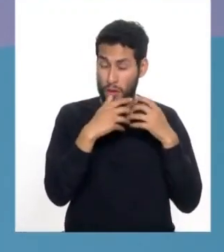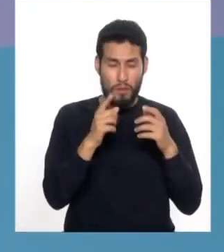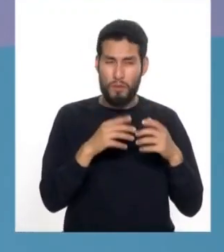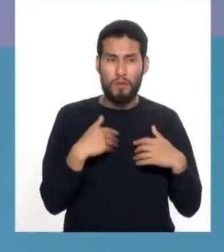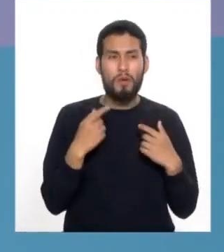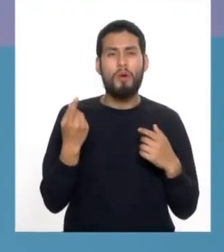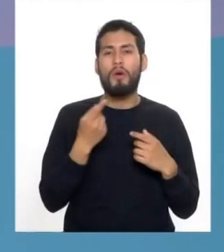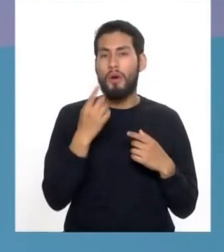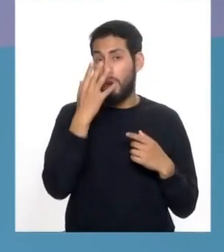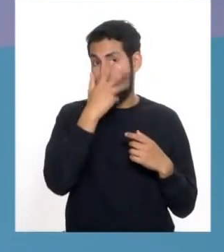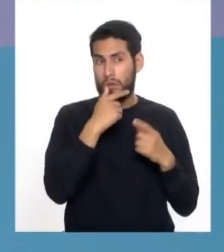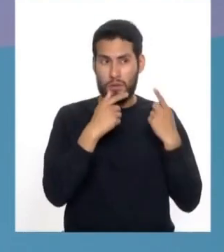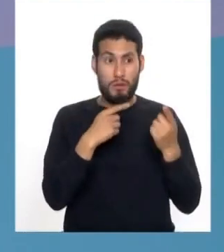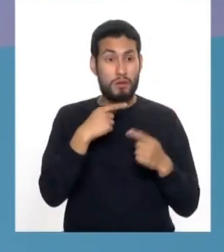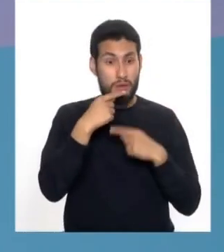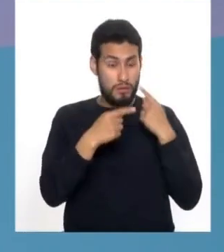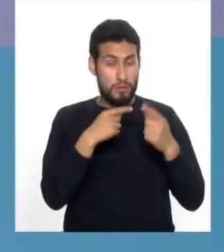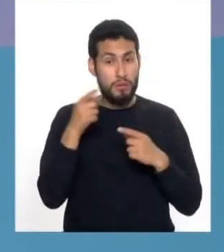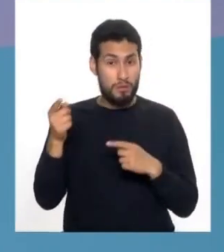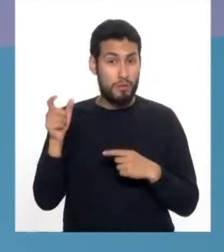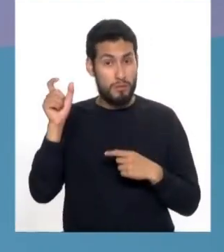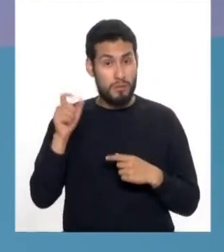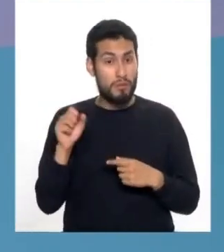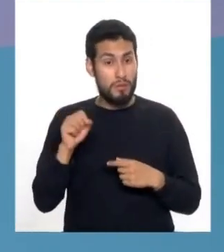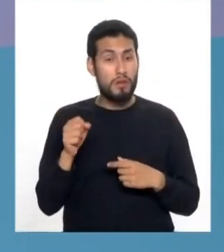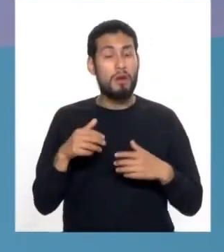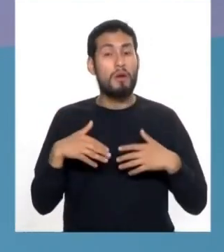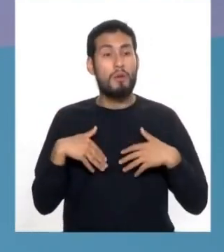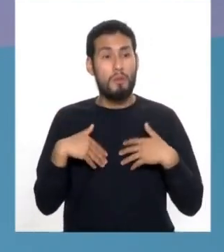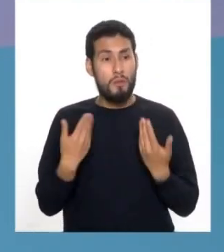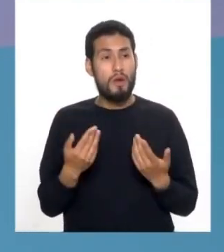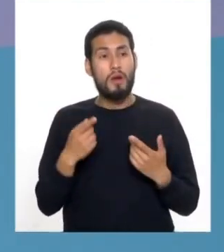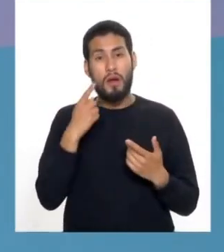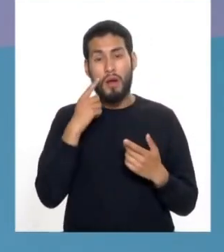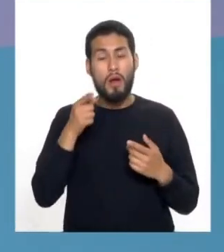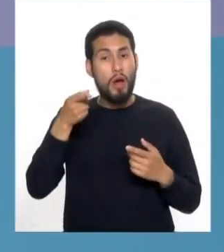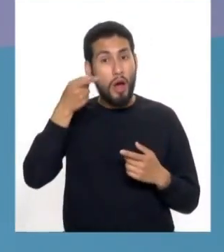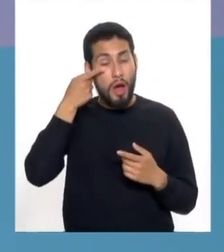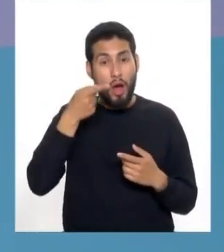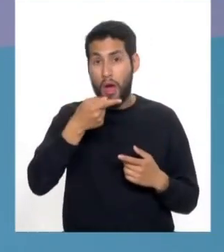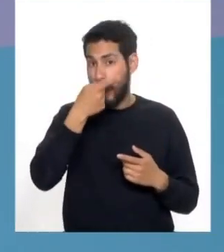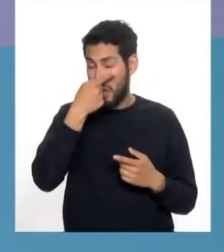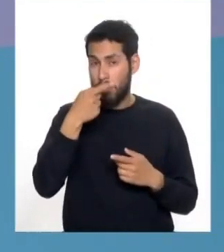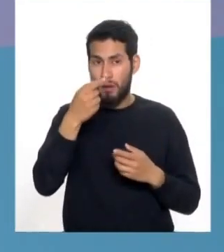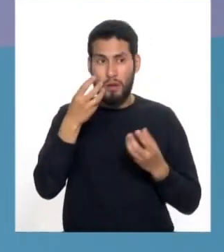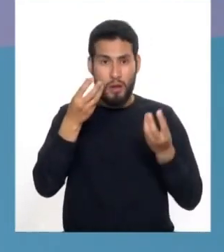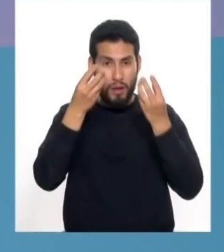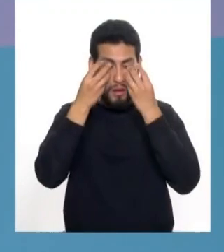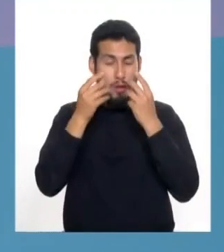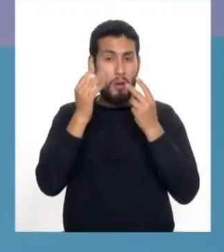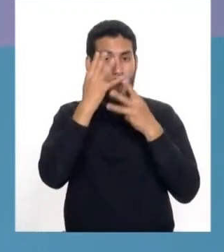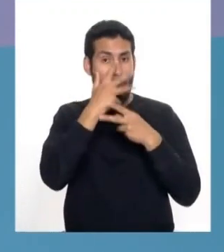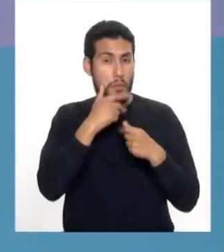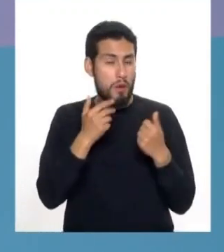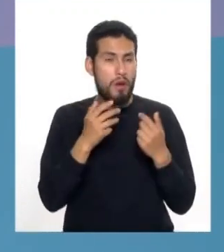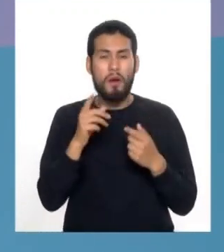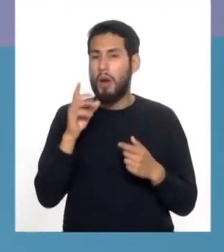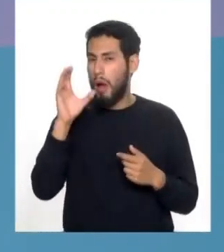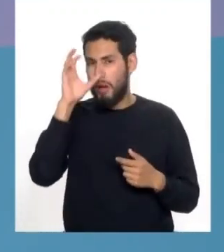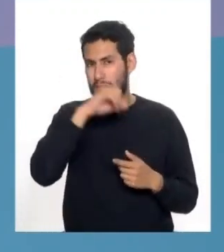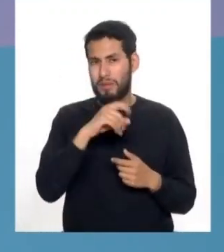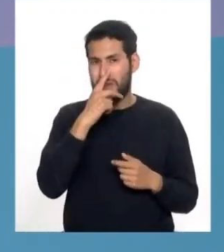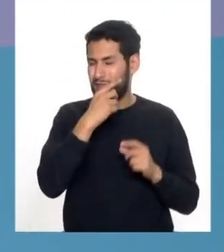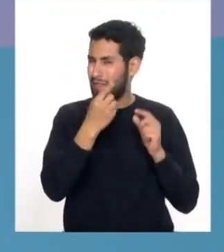Solamente estético. Y como bien mencionaba el señor, se pueden poner lentes de contacto, que son lentes de contacto estético, para que no se note